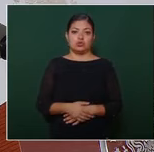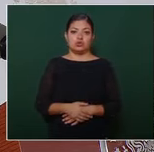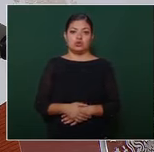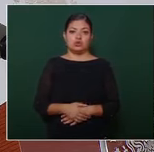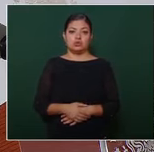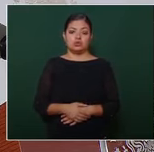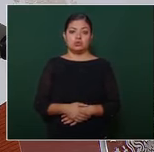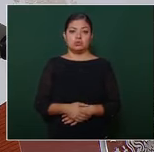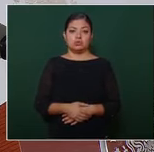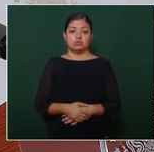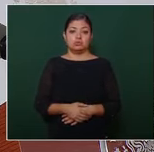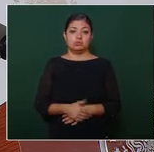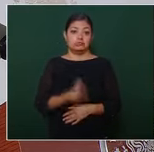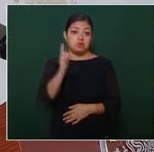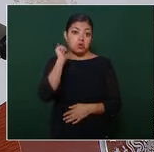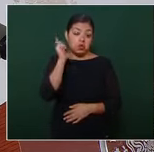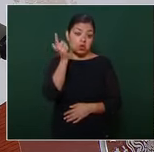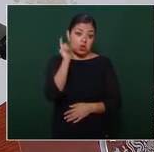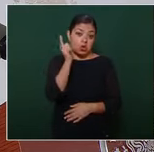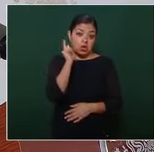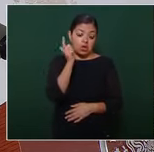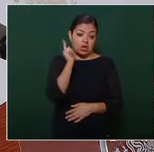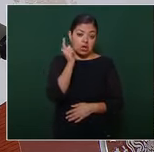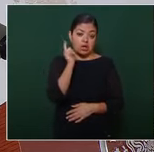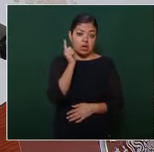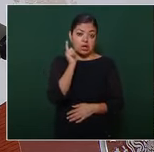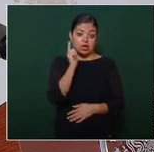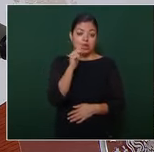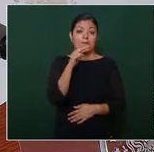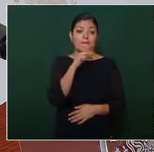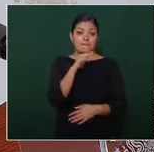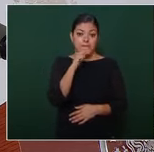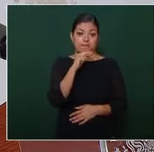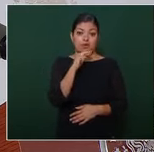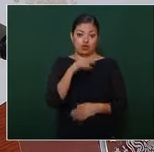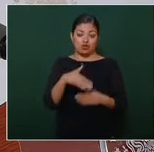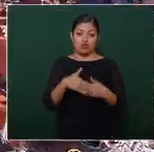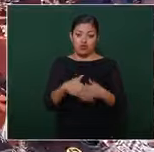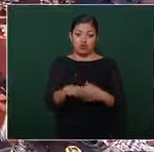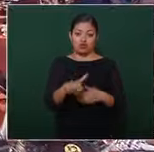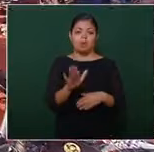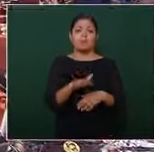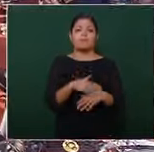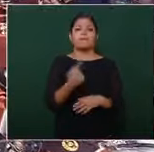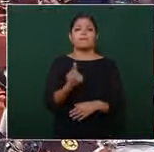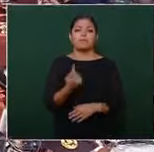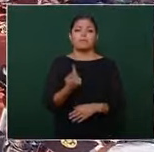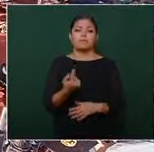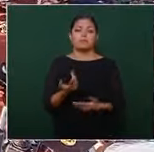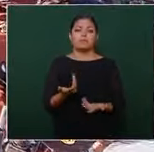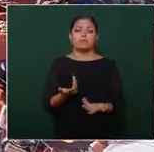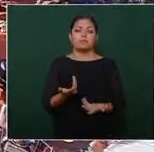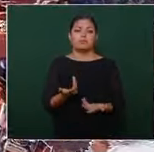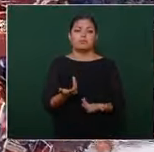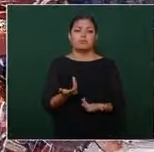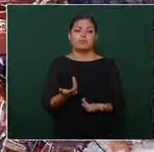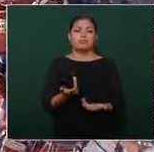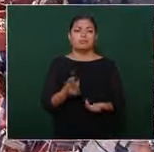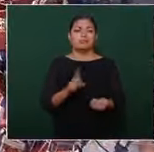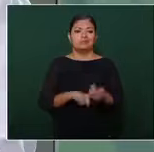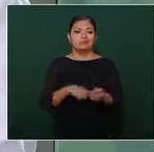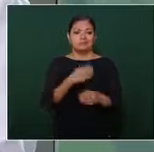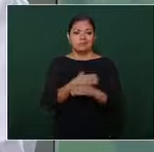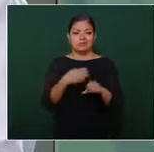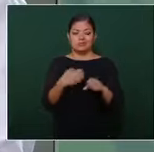y si espero que sea pronto ese acuerdo porque son factores